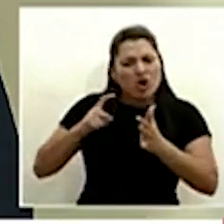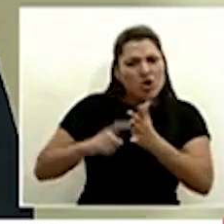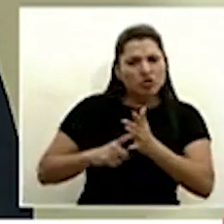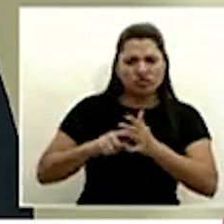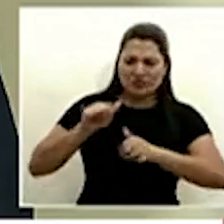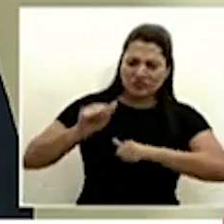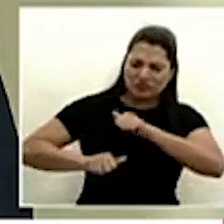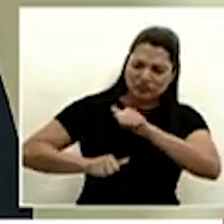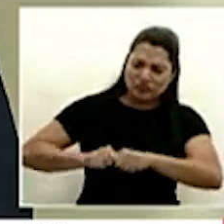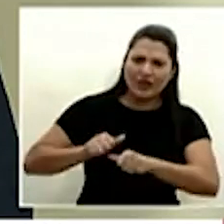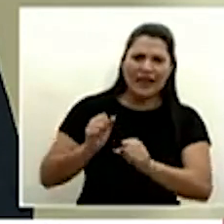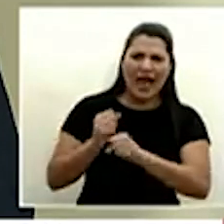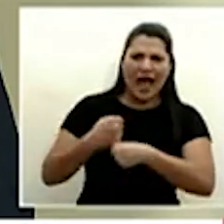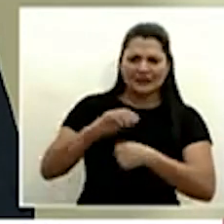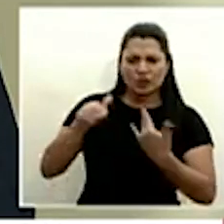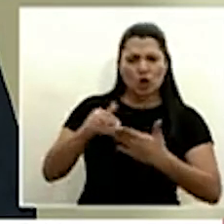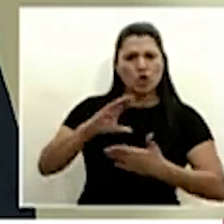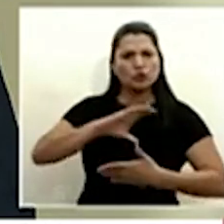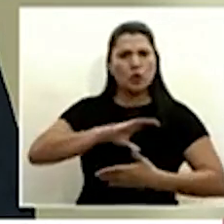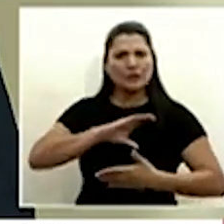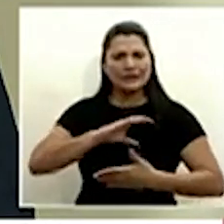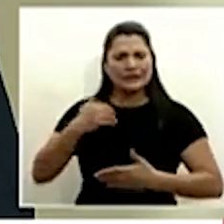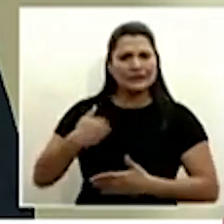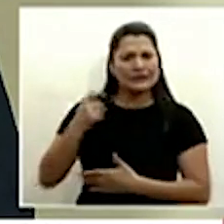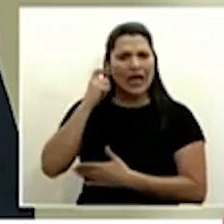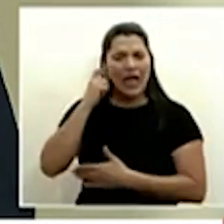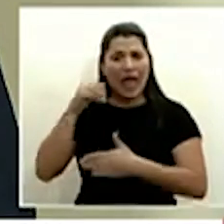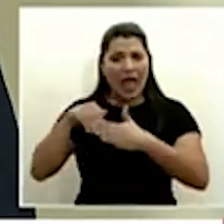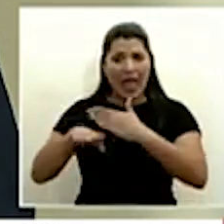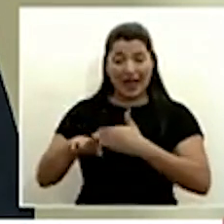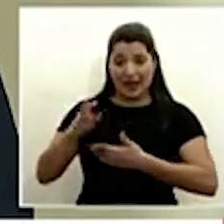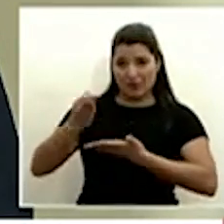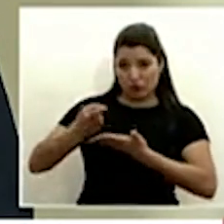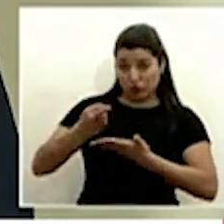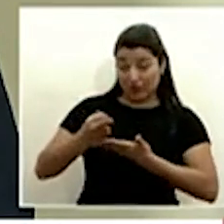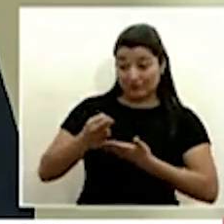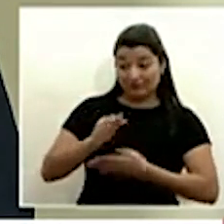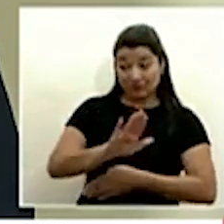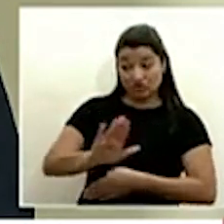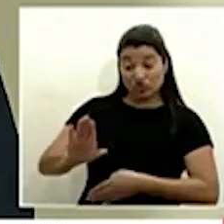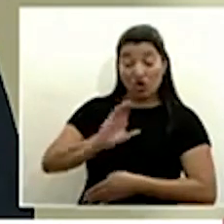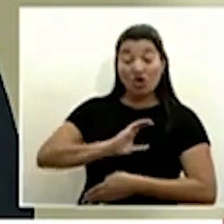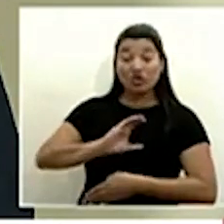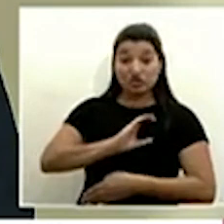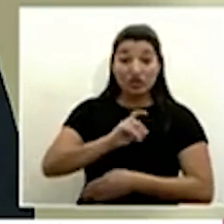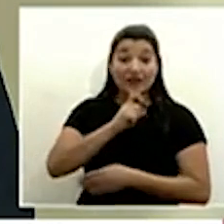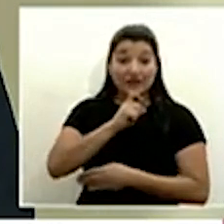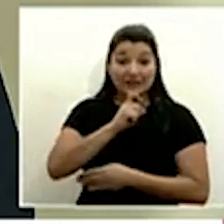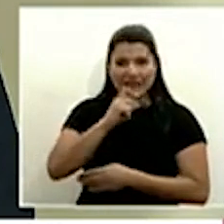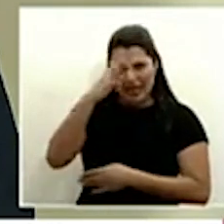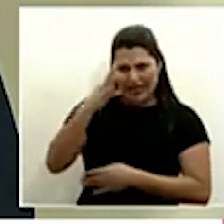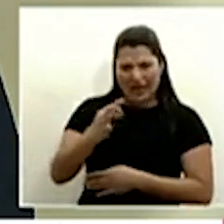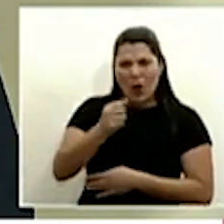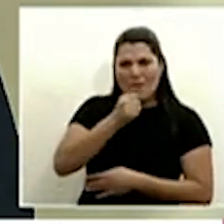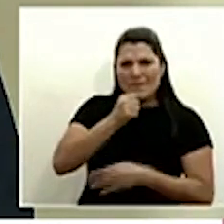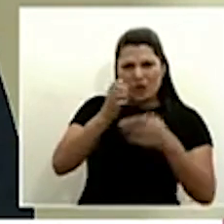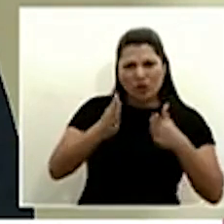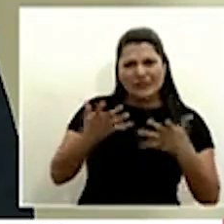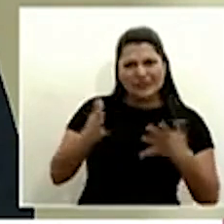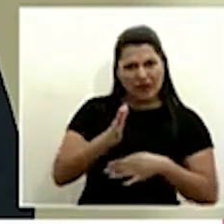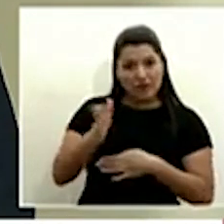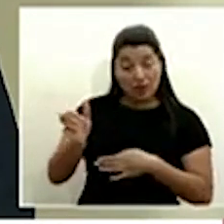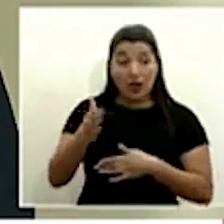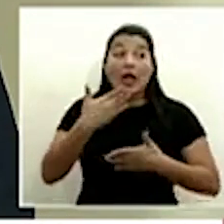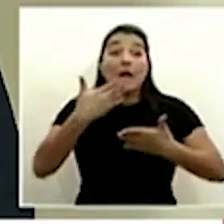mujeres de todos los cuerpos de policía porque las condiciones son difíciles yo creo que la prensa ya algunos han ido sería bueno que otros fueran